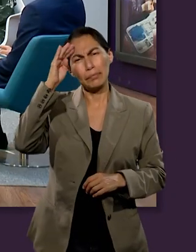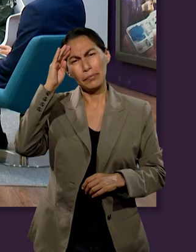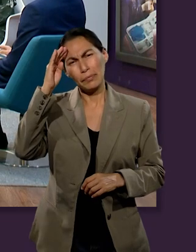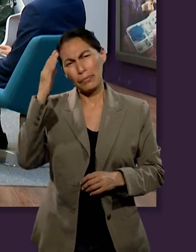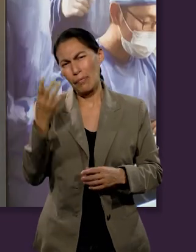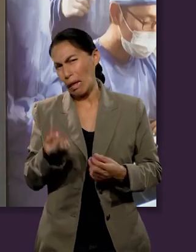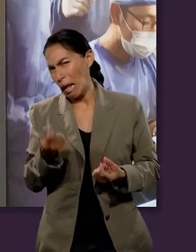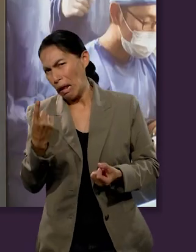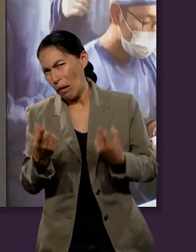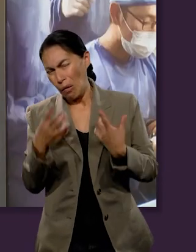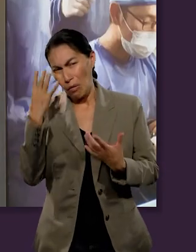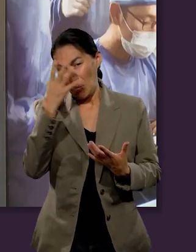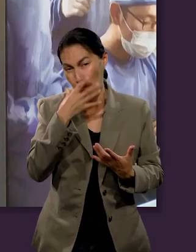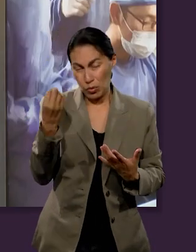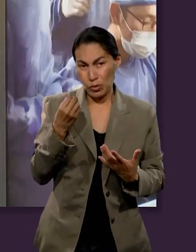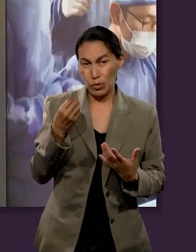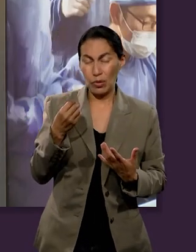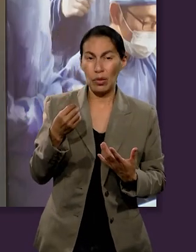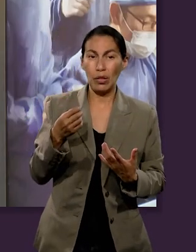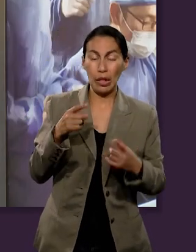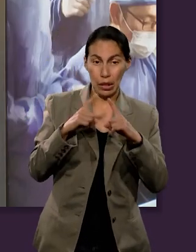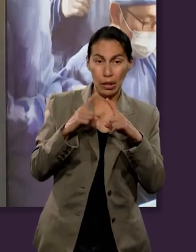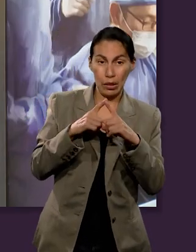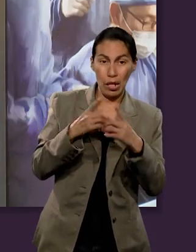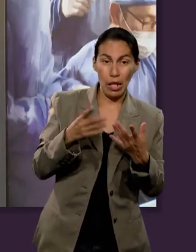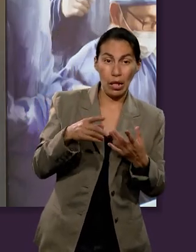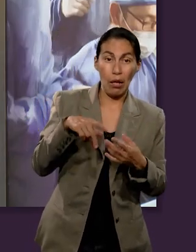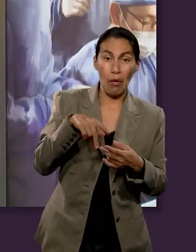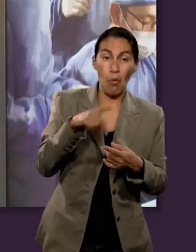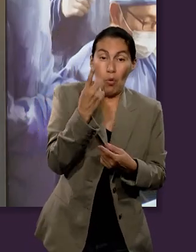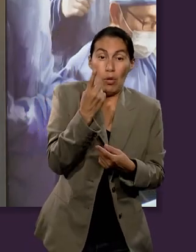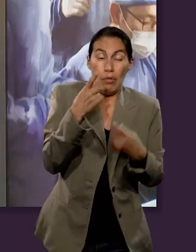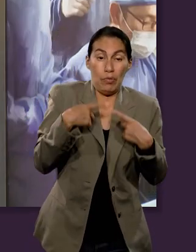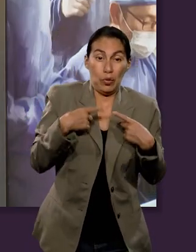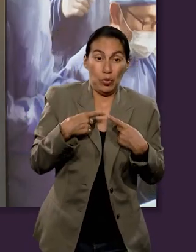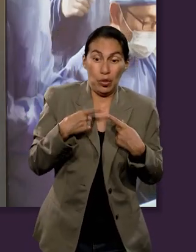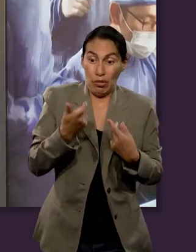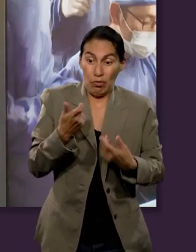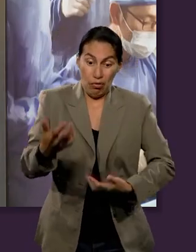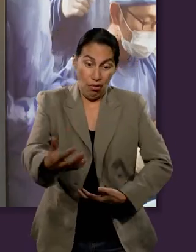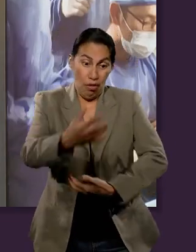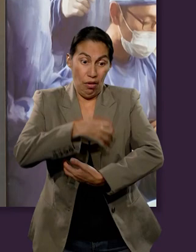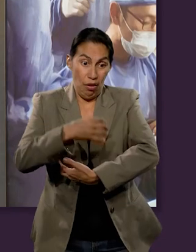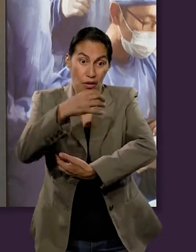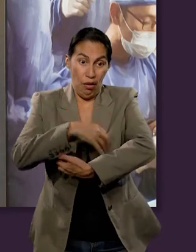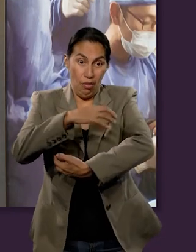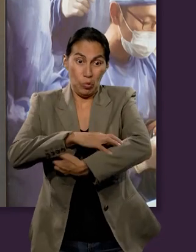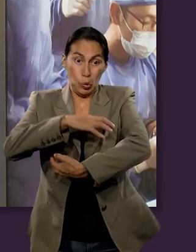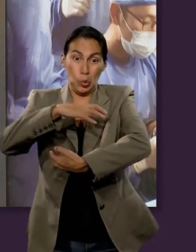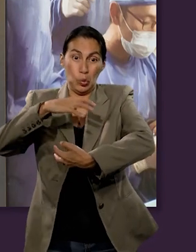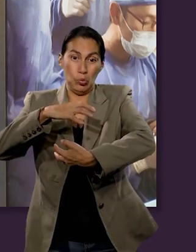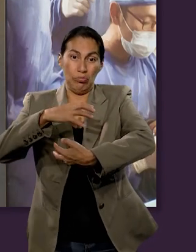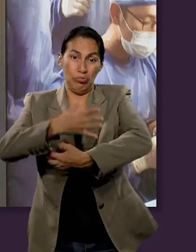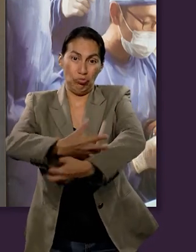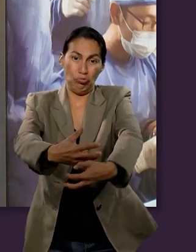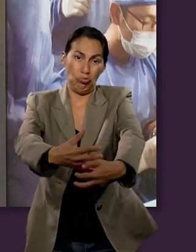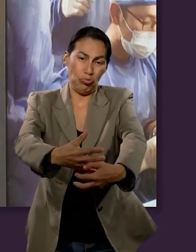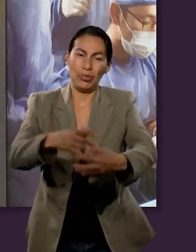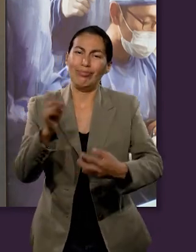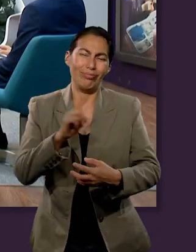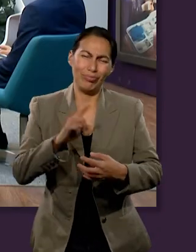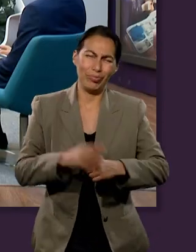Sí, creo que algo bonito de la iglesia es que no se queda con eso, sino que así como llega hasta la conferencia general, se regresa.